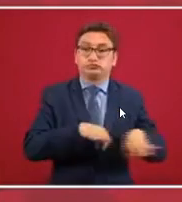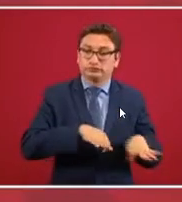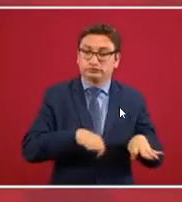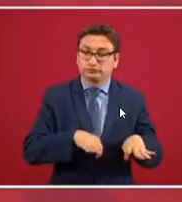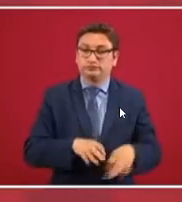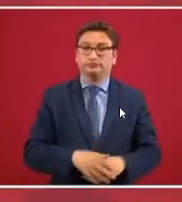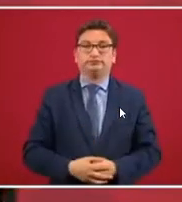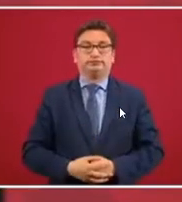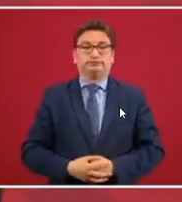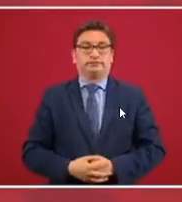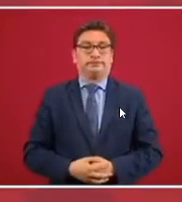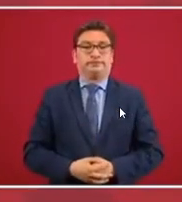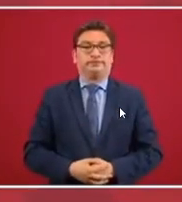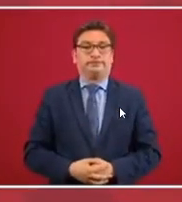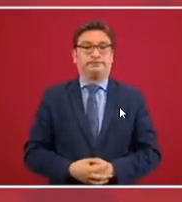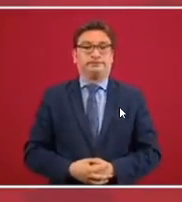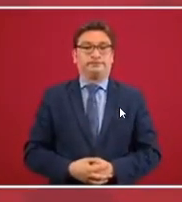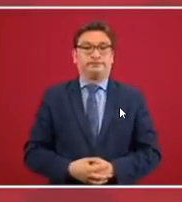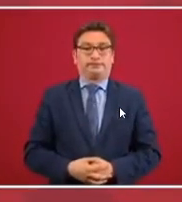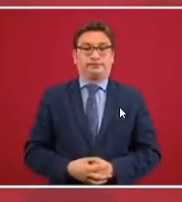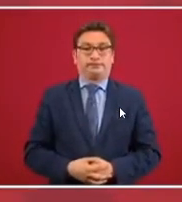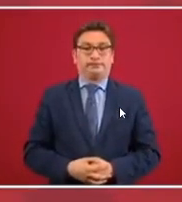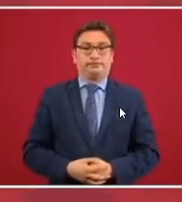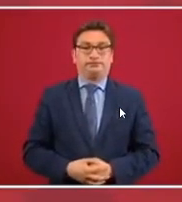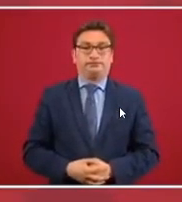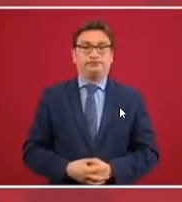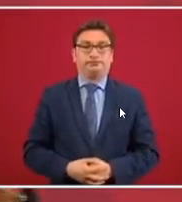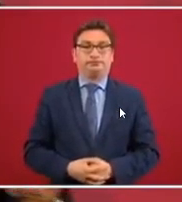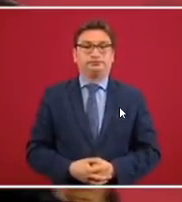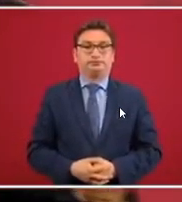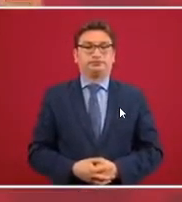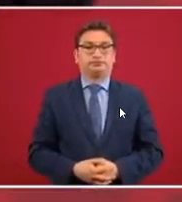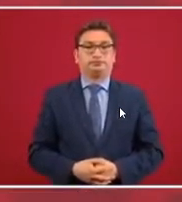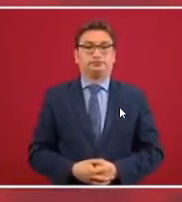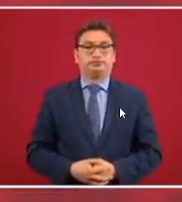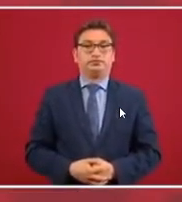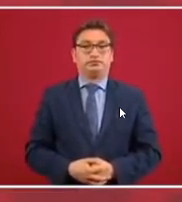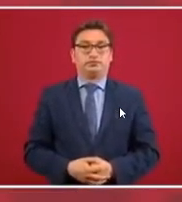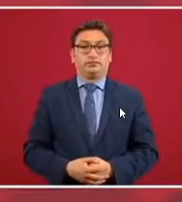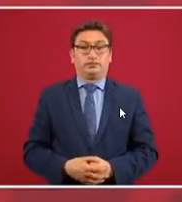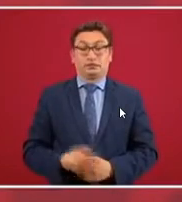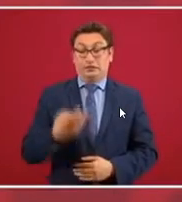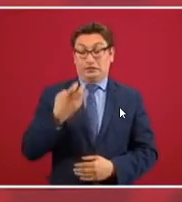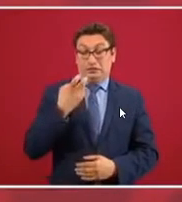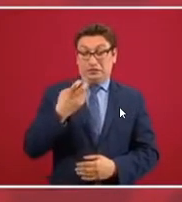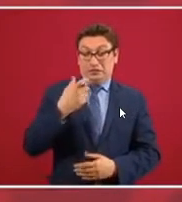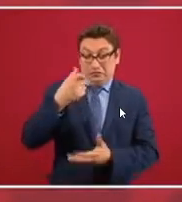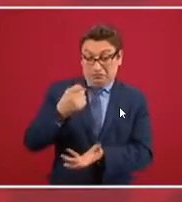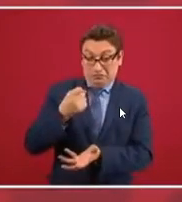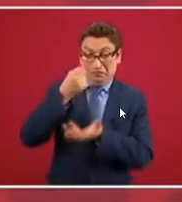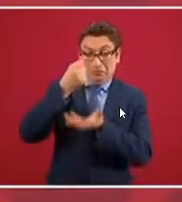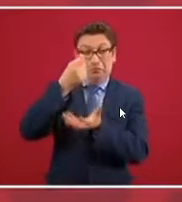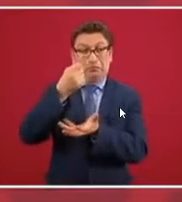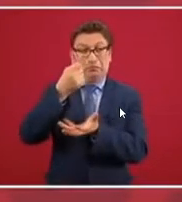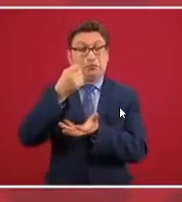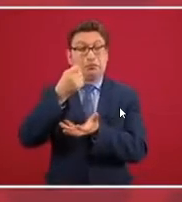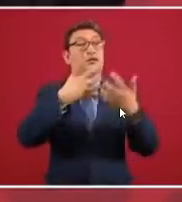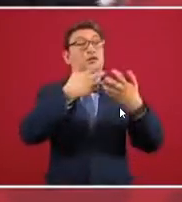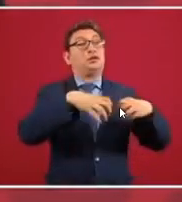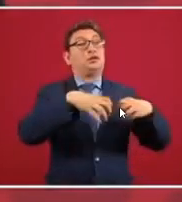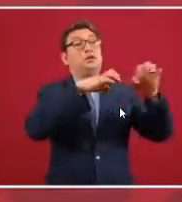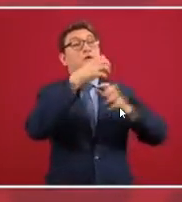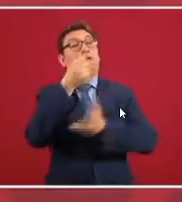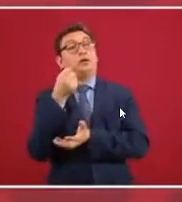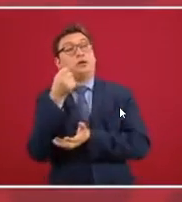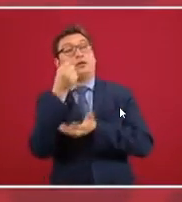Sí, ese dinero lo pasamos por las empresas,